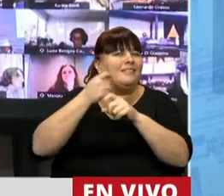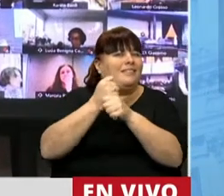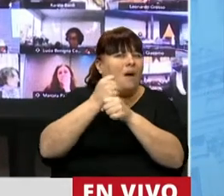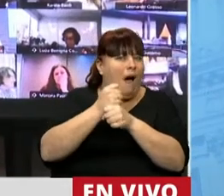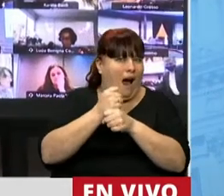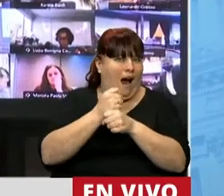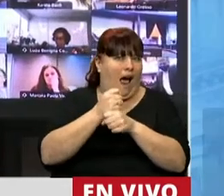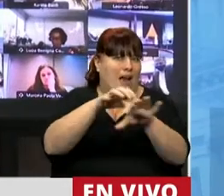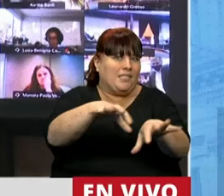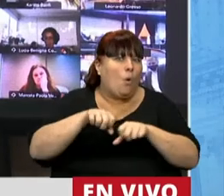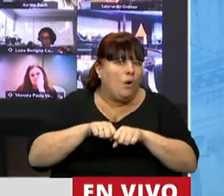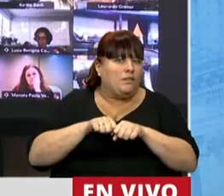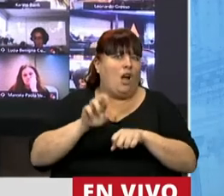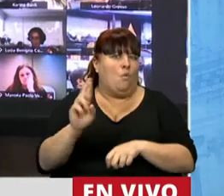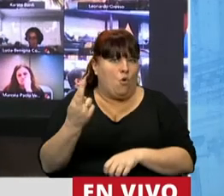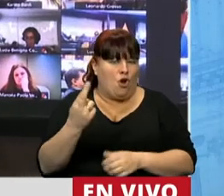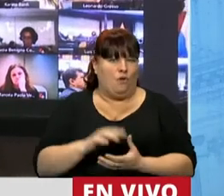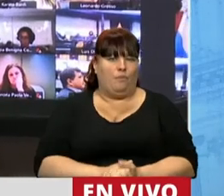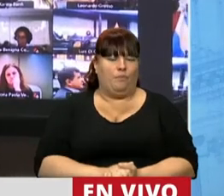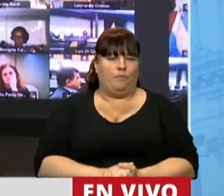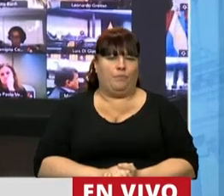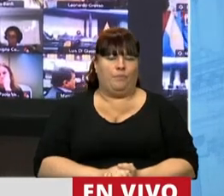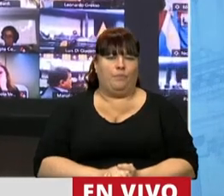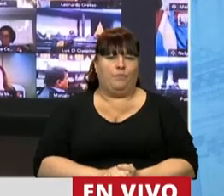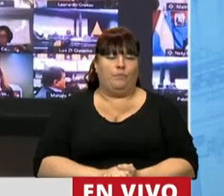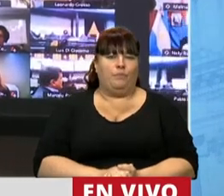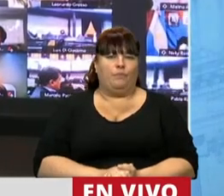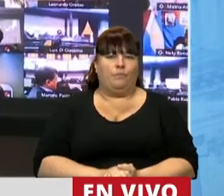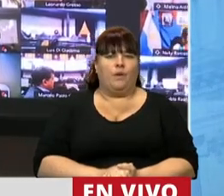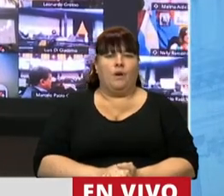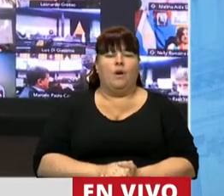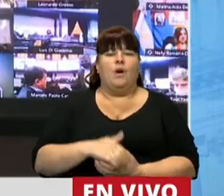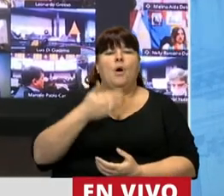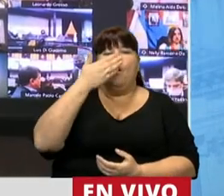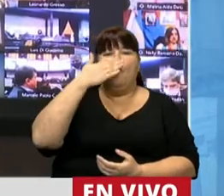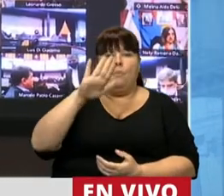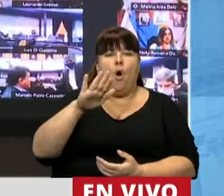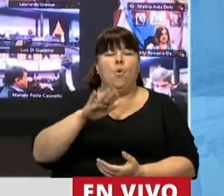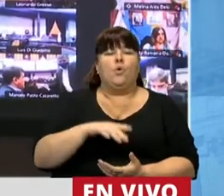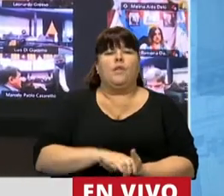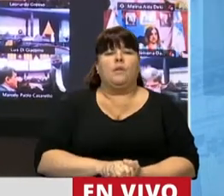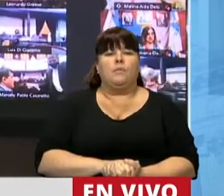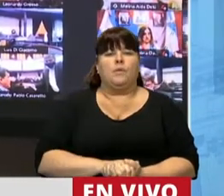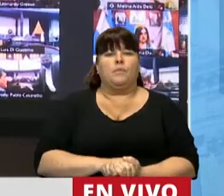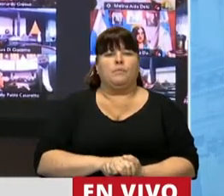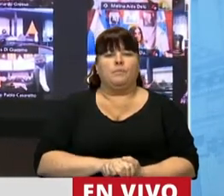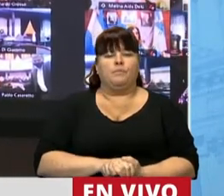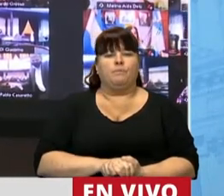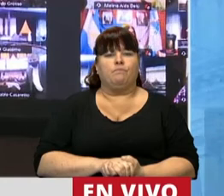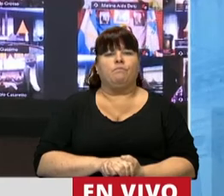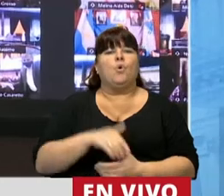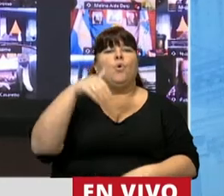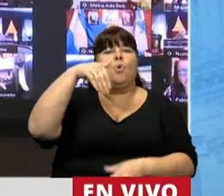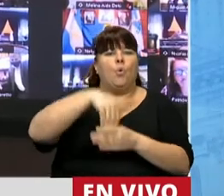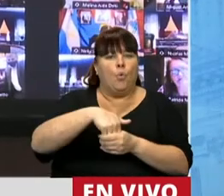privados de su vida. Por último, decirles que ha sido